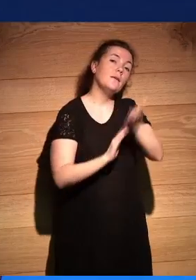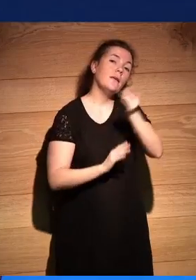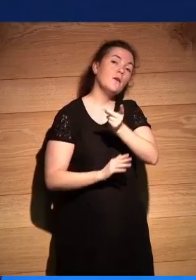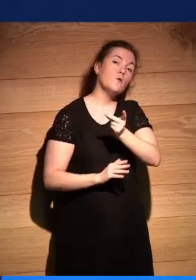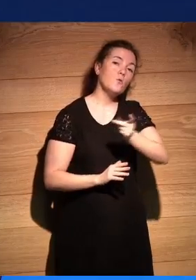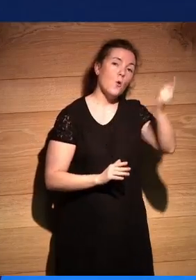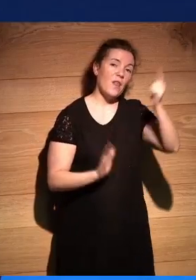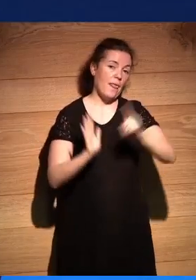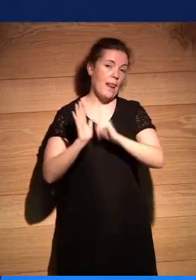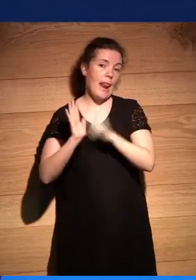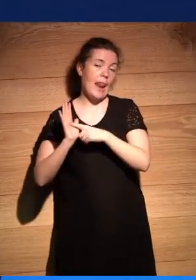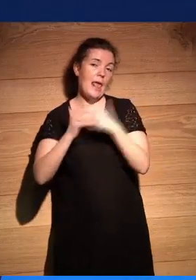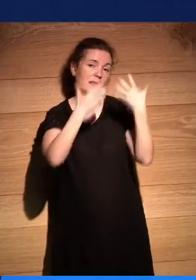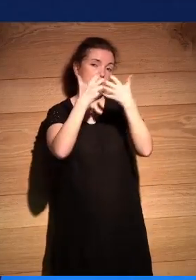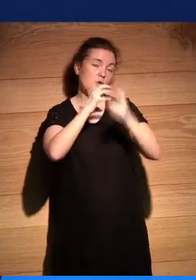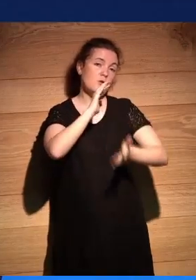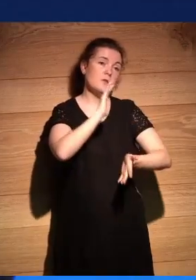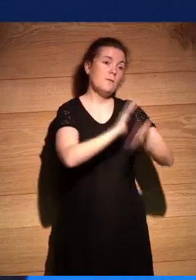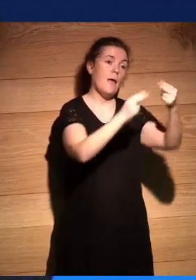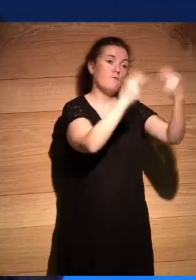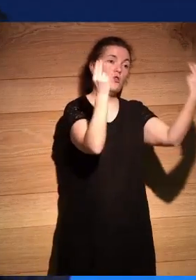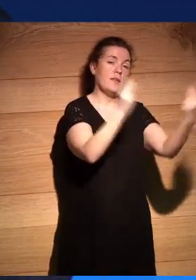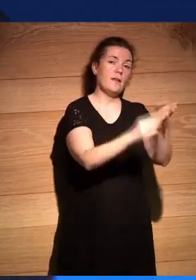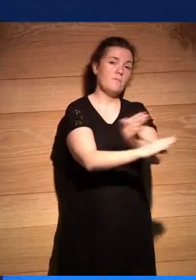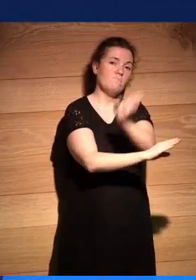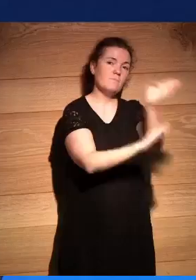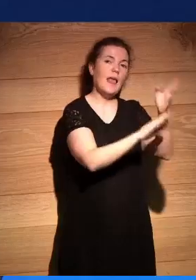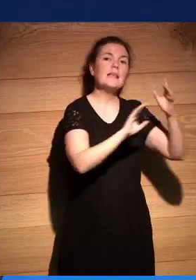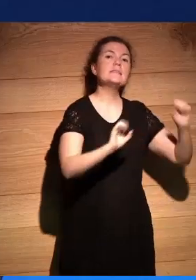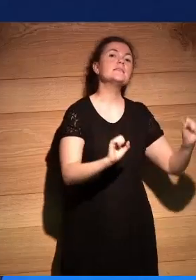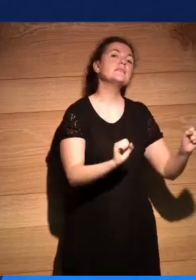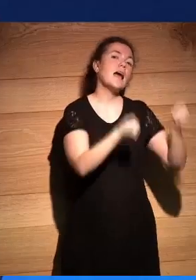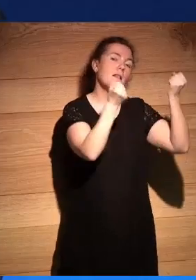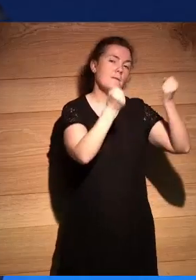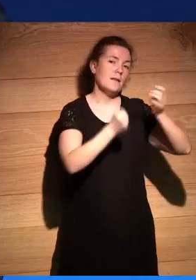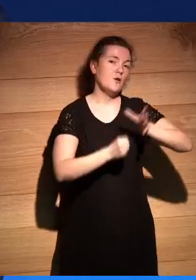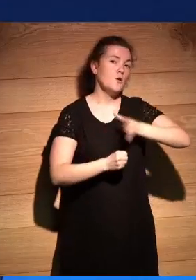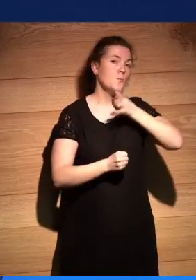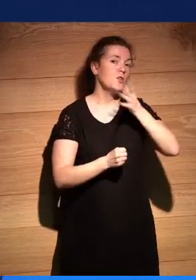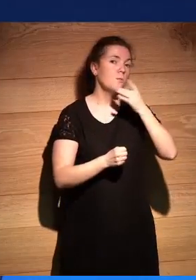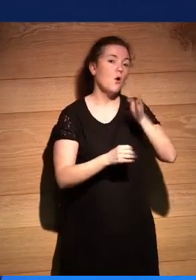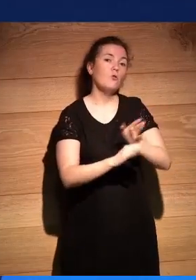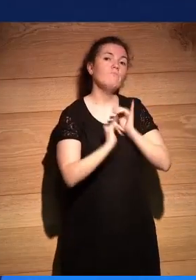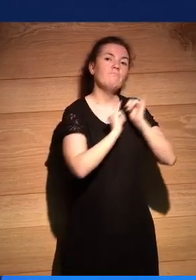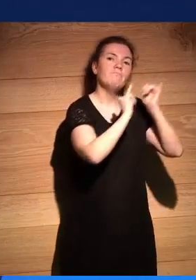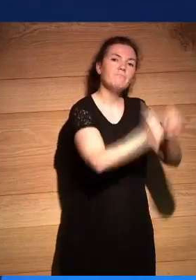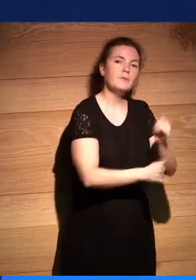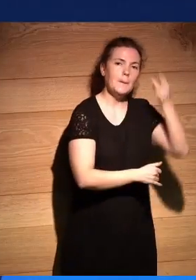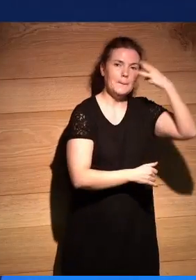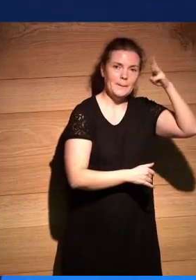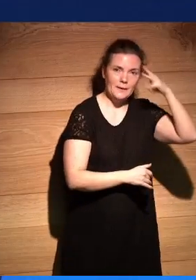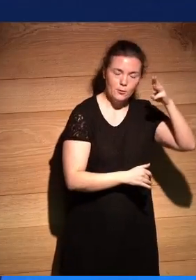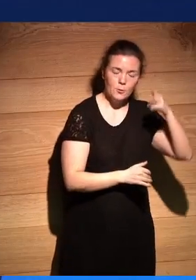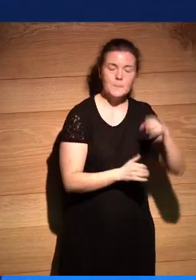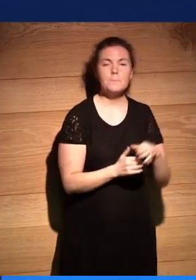ley norteamericana cruzan a México y se salvan por el simple hecho de cruzar a México ¿no? y